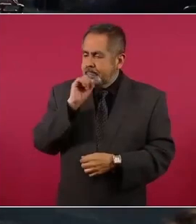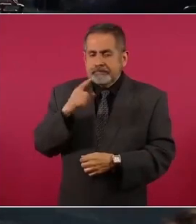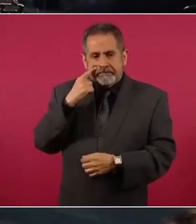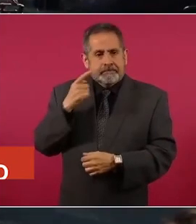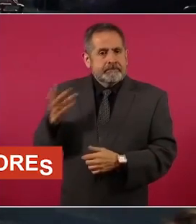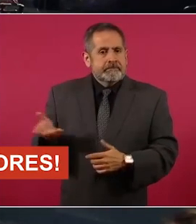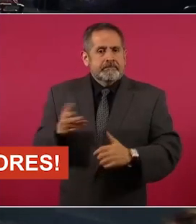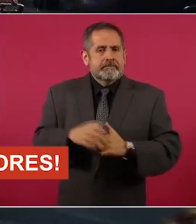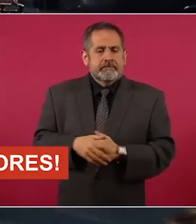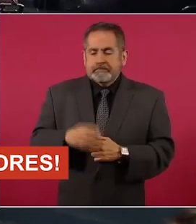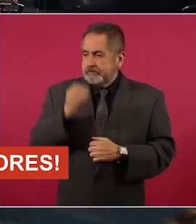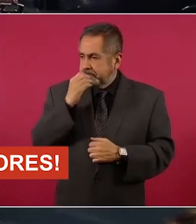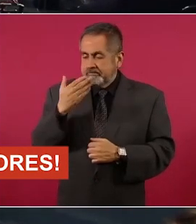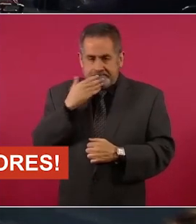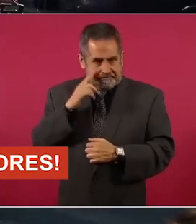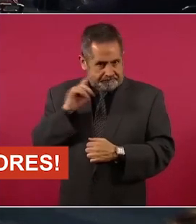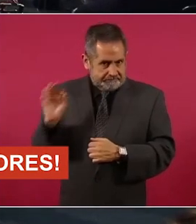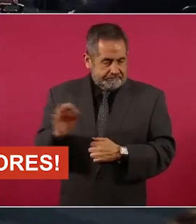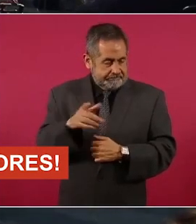Muy buena,